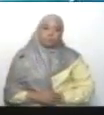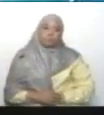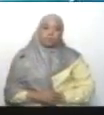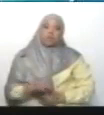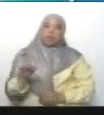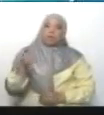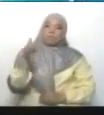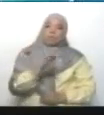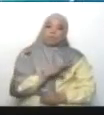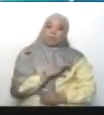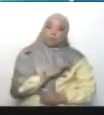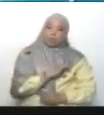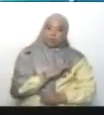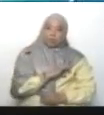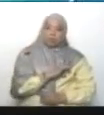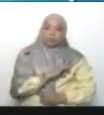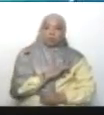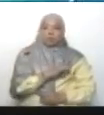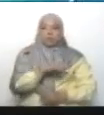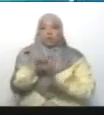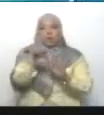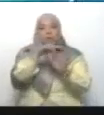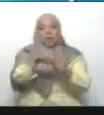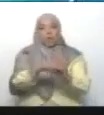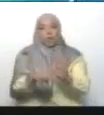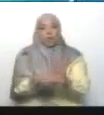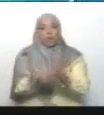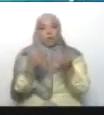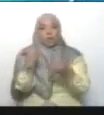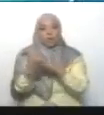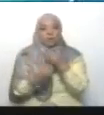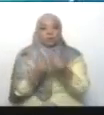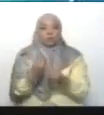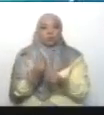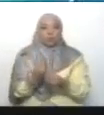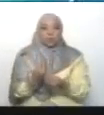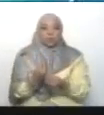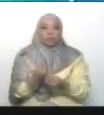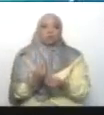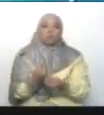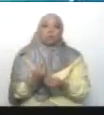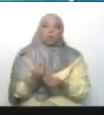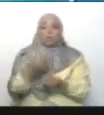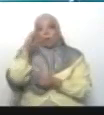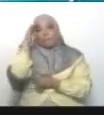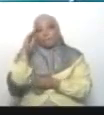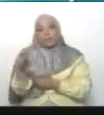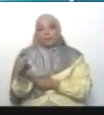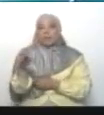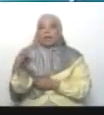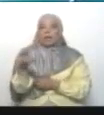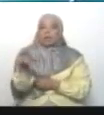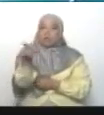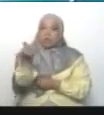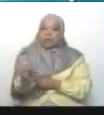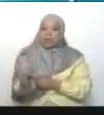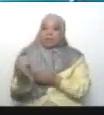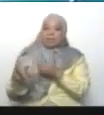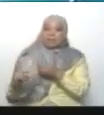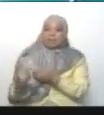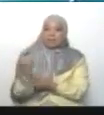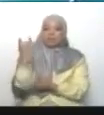Primero de enero. La orden de operaciones que hizo un oficial mercenario, traidor,